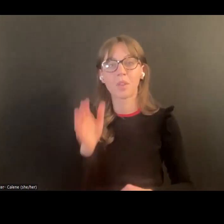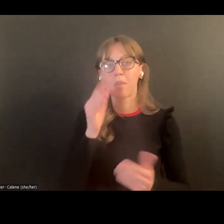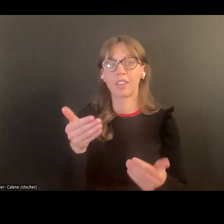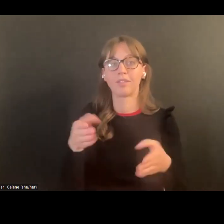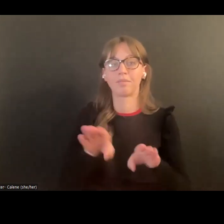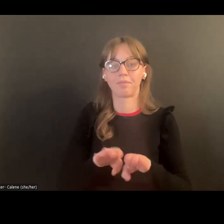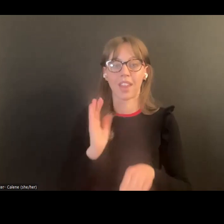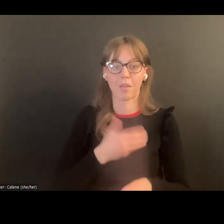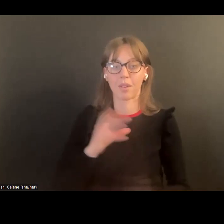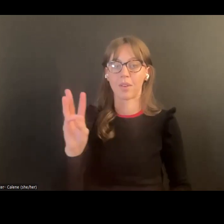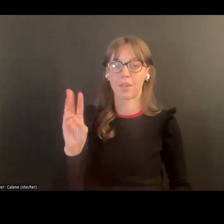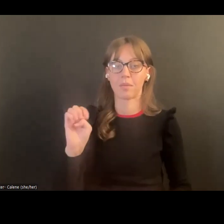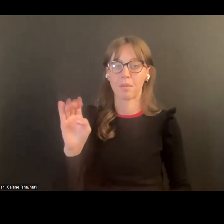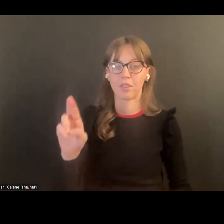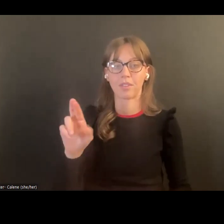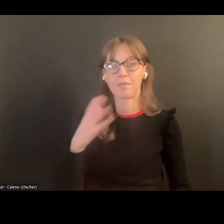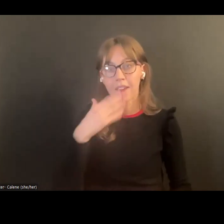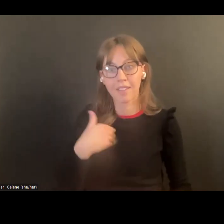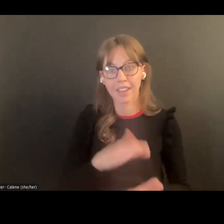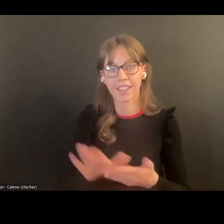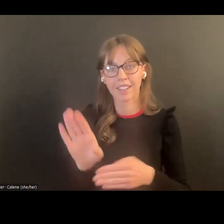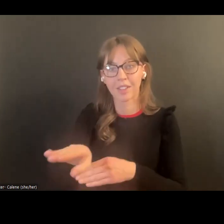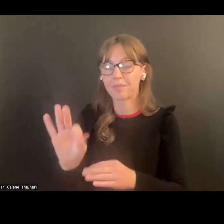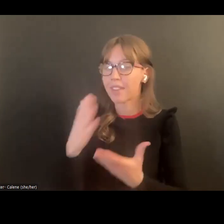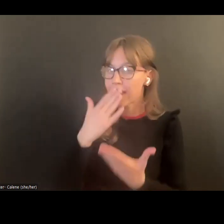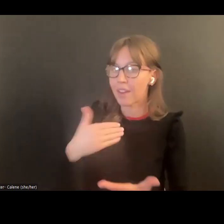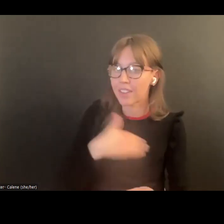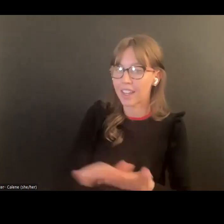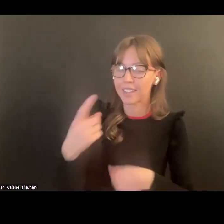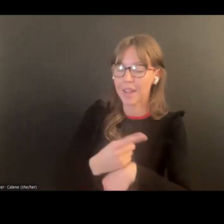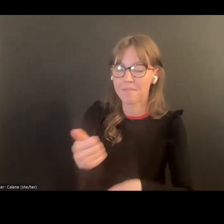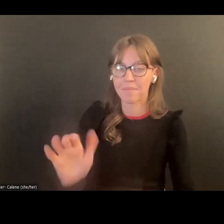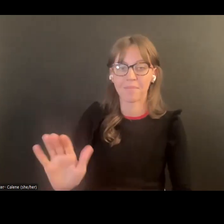vamos a parar la grabación gracias a todos día gracias todos